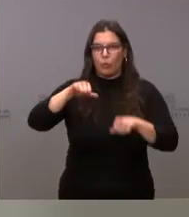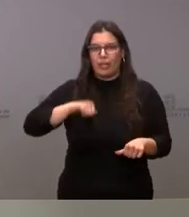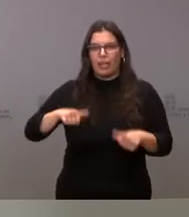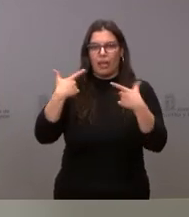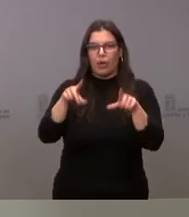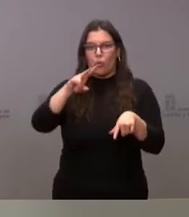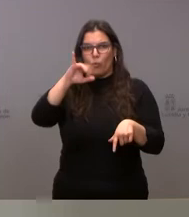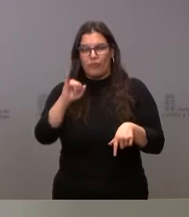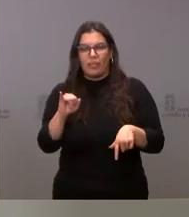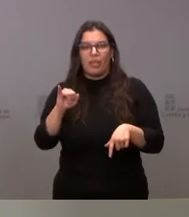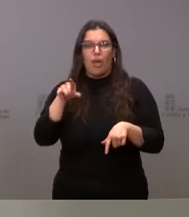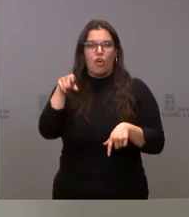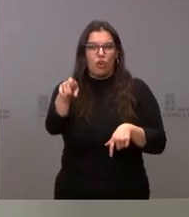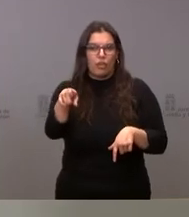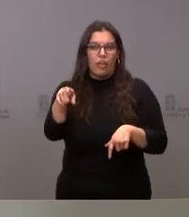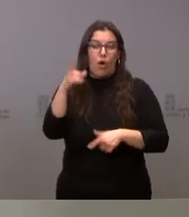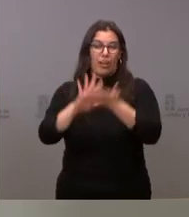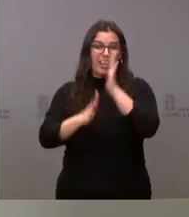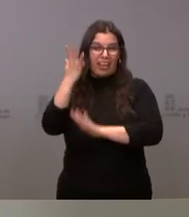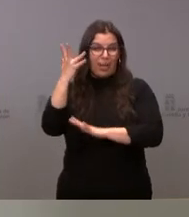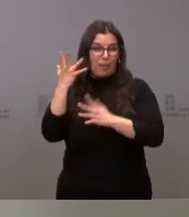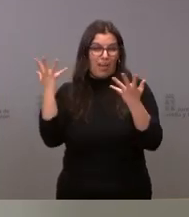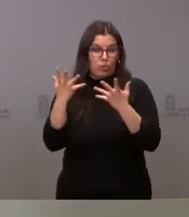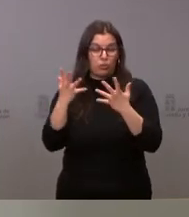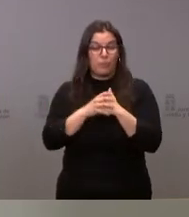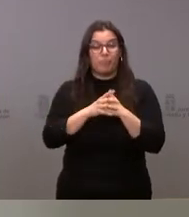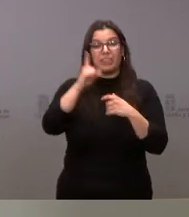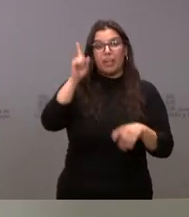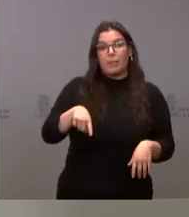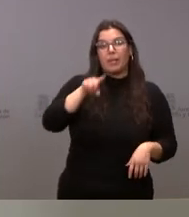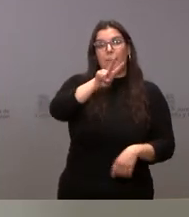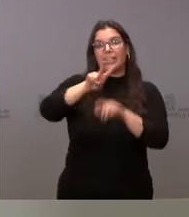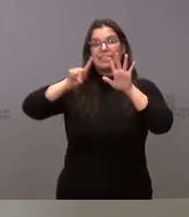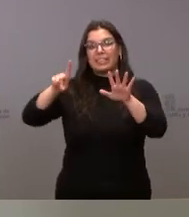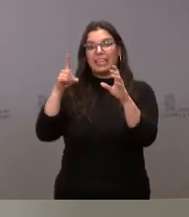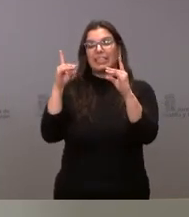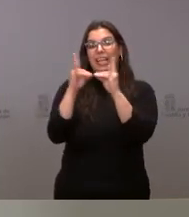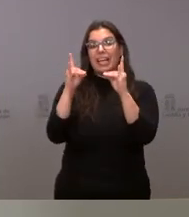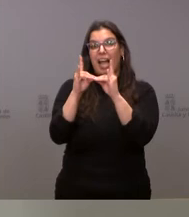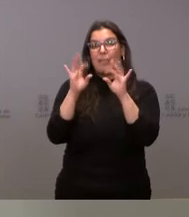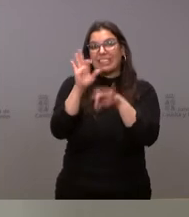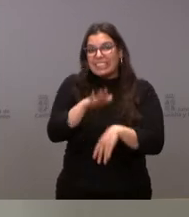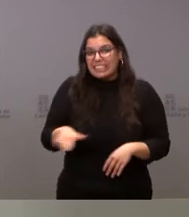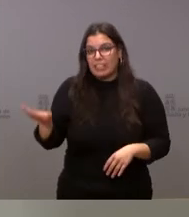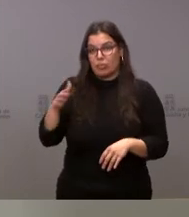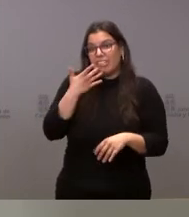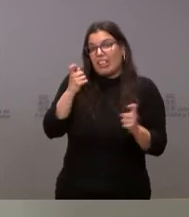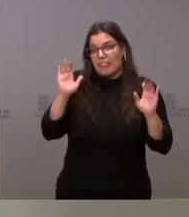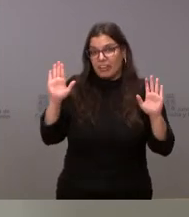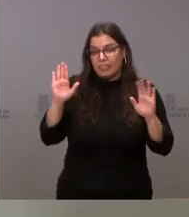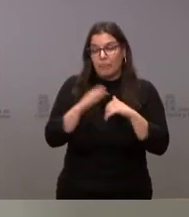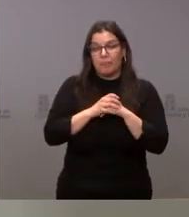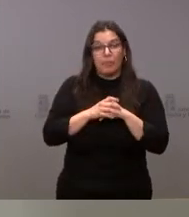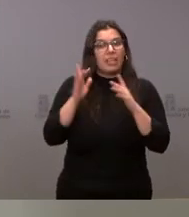uvi, oncología y grandes quemados. Asimismo, 26 camas pediátricas, por si fueran precisas, y la